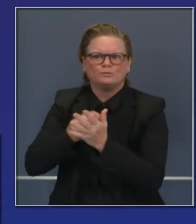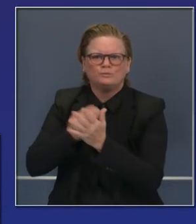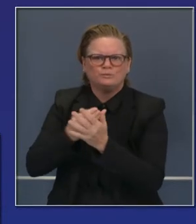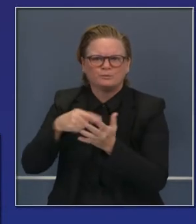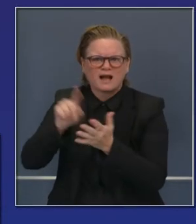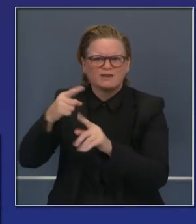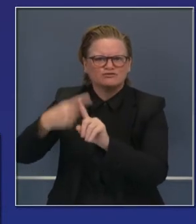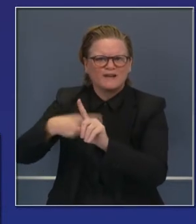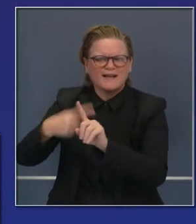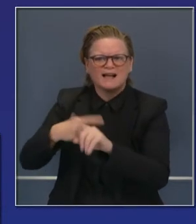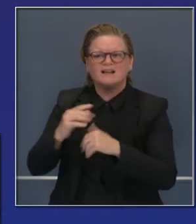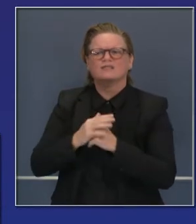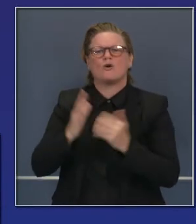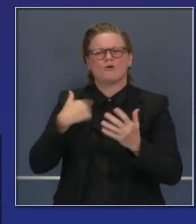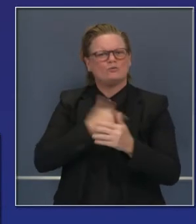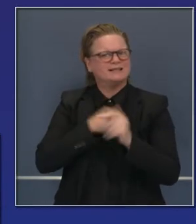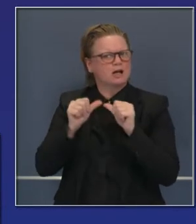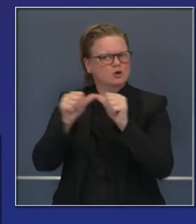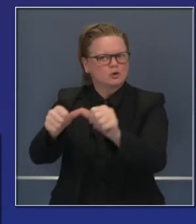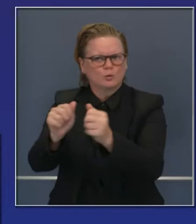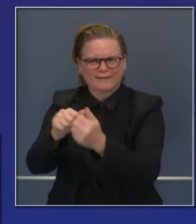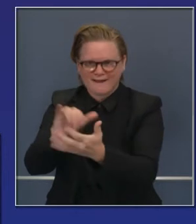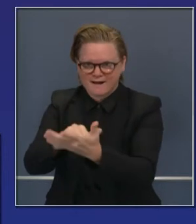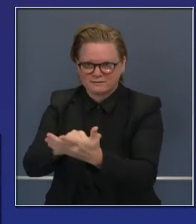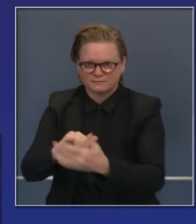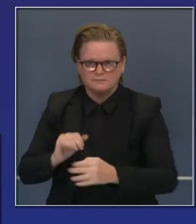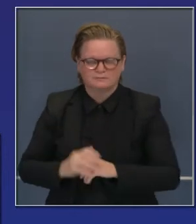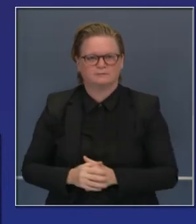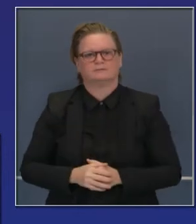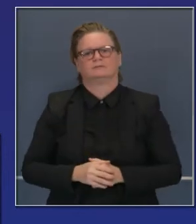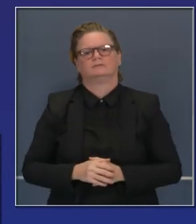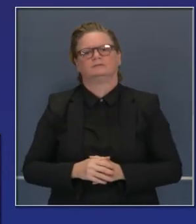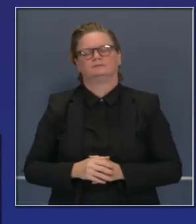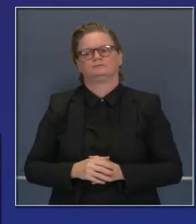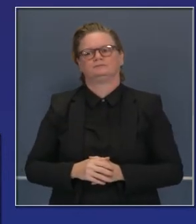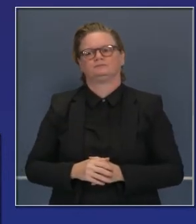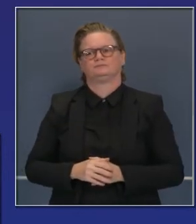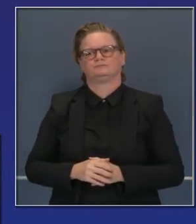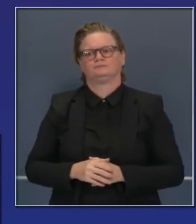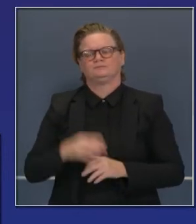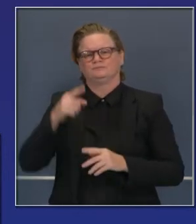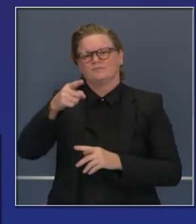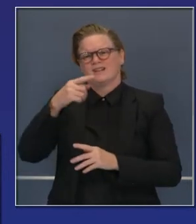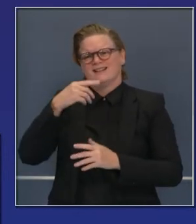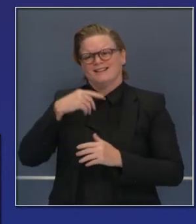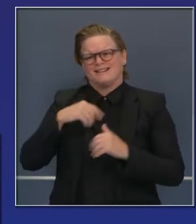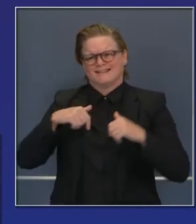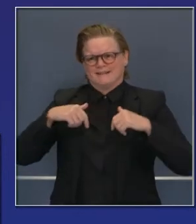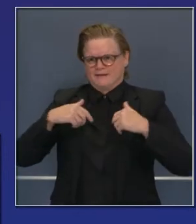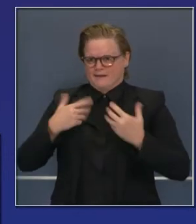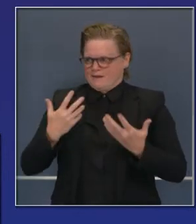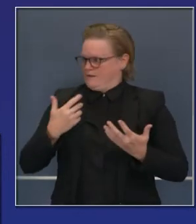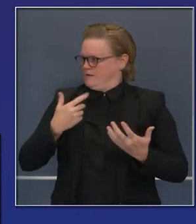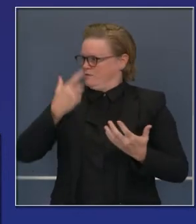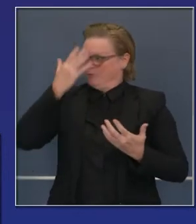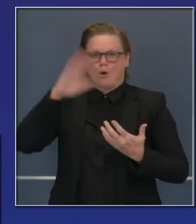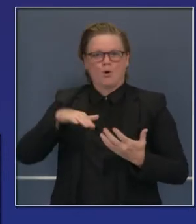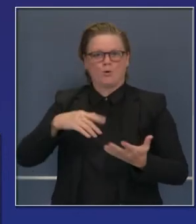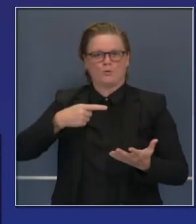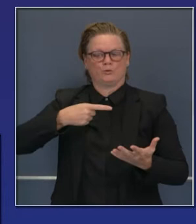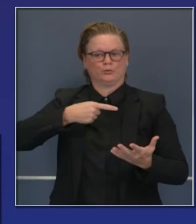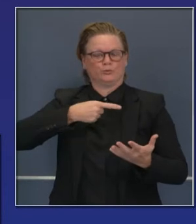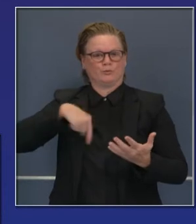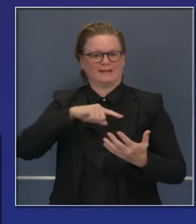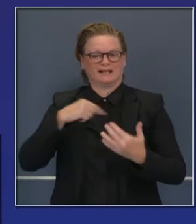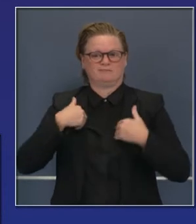que estaremos haciendo entrando a enero. Pero permítame concluir respecto a este tema, no podemos hacerlo juntos,